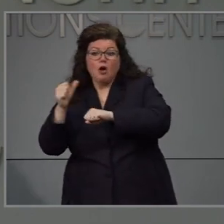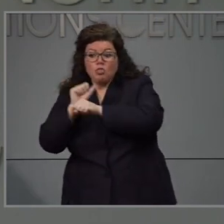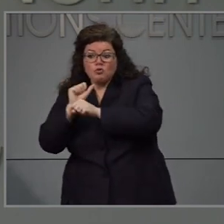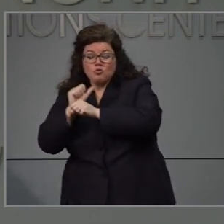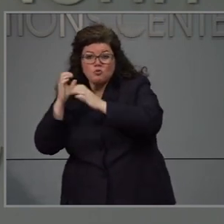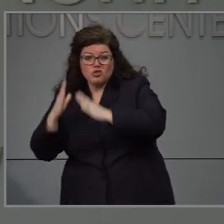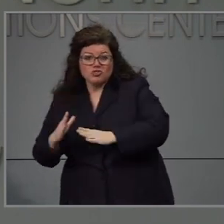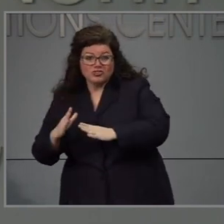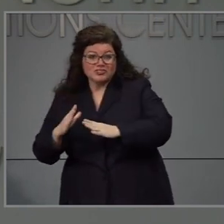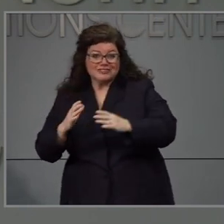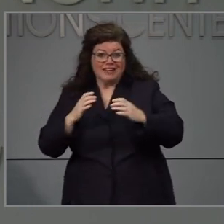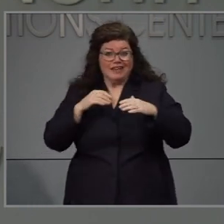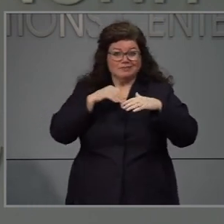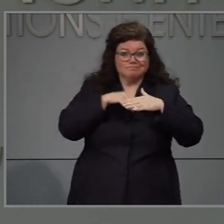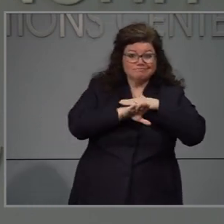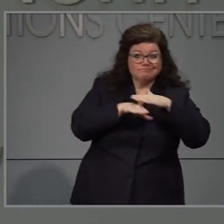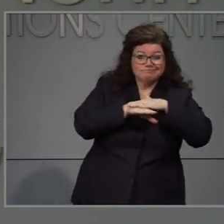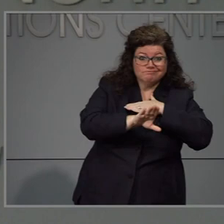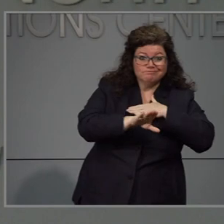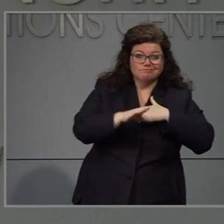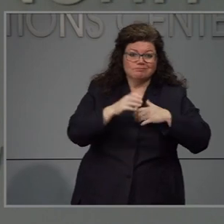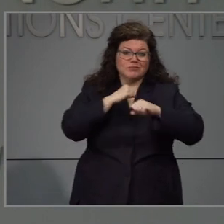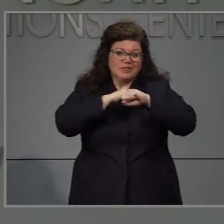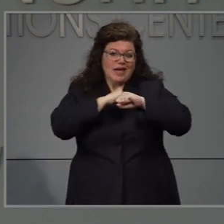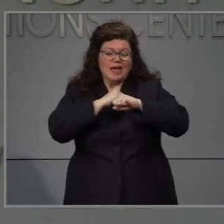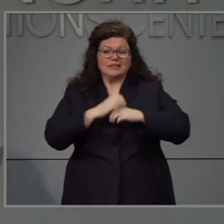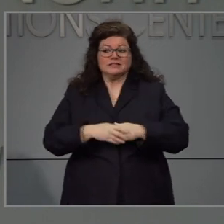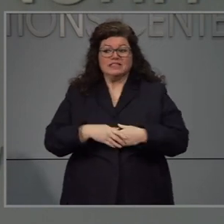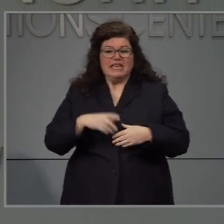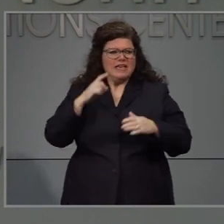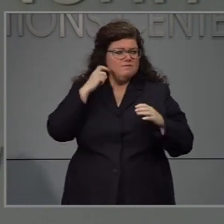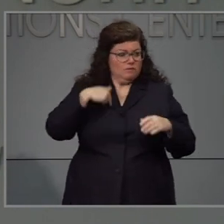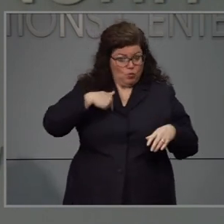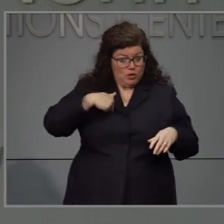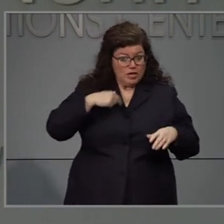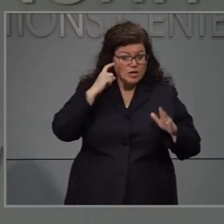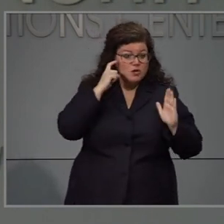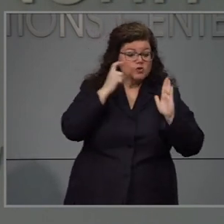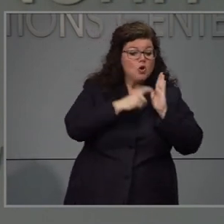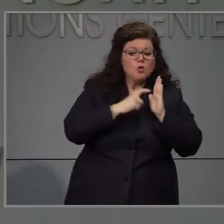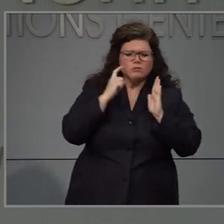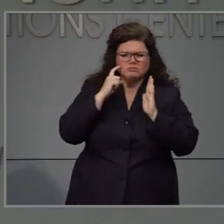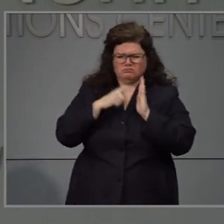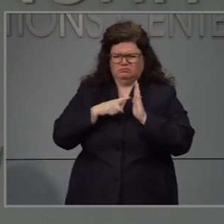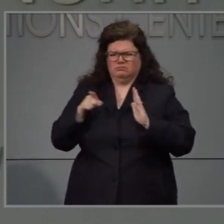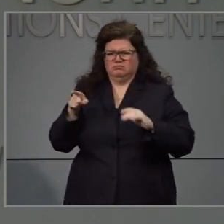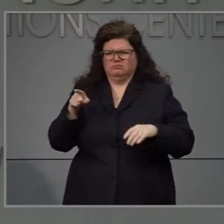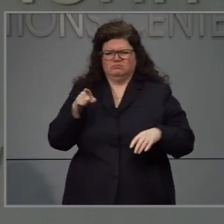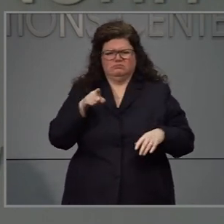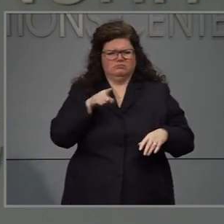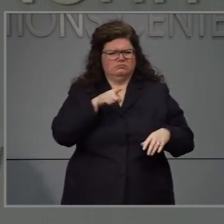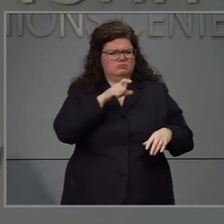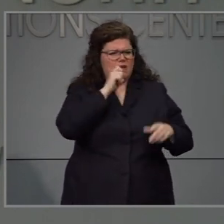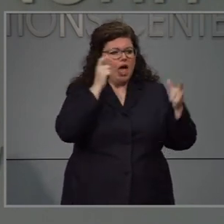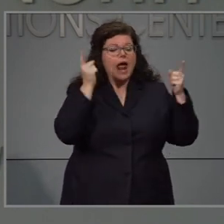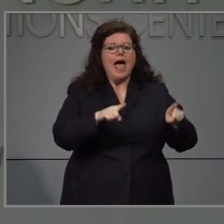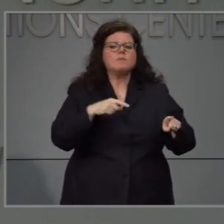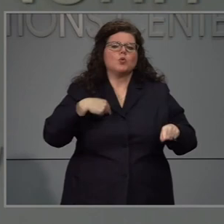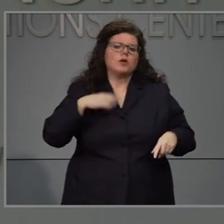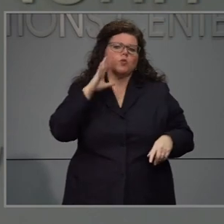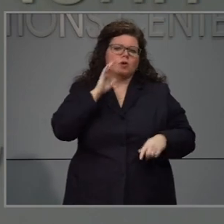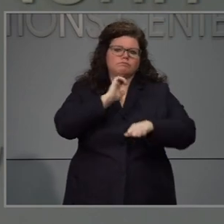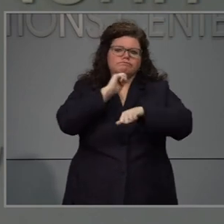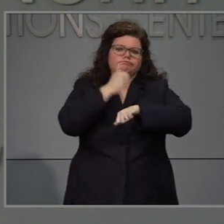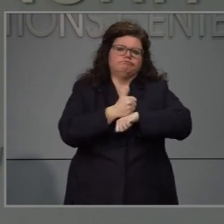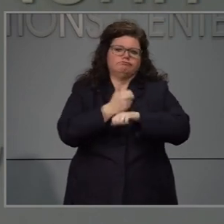poder proteger a otros empleados y yo creo que si nosotros vemos que esto no lo están haciendo entonces lo podríamos